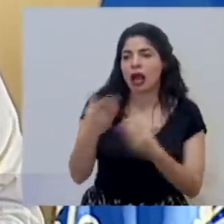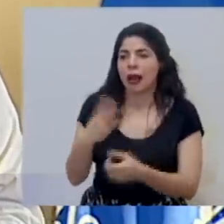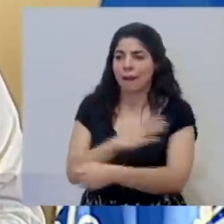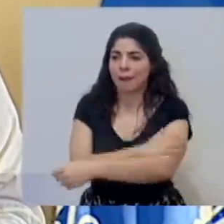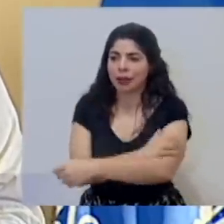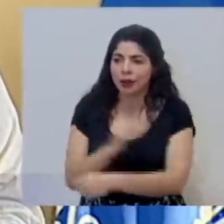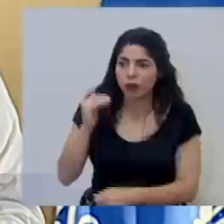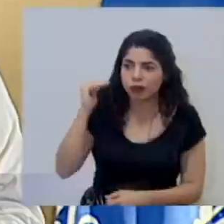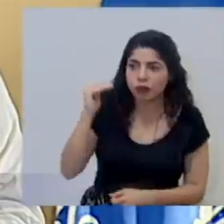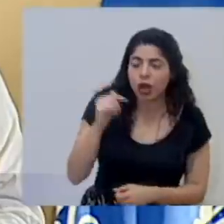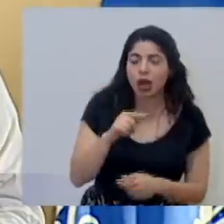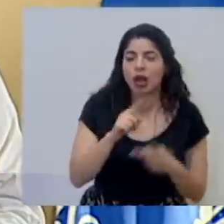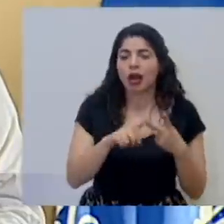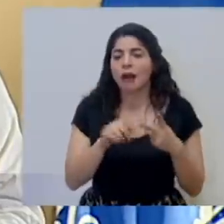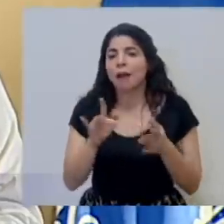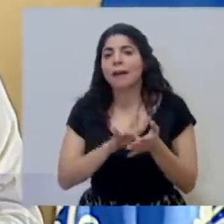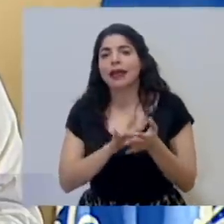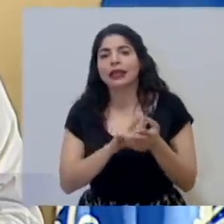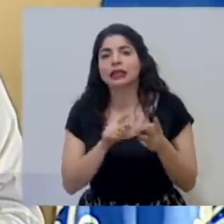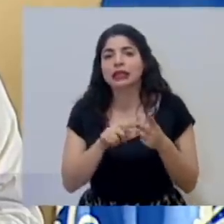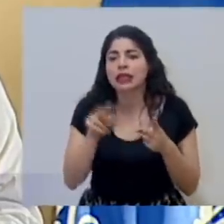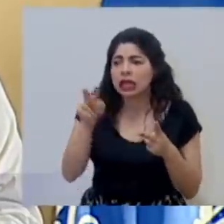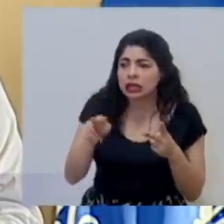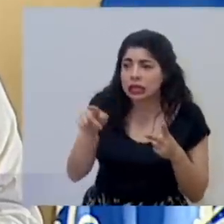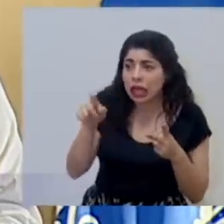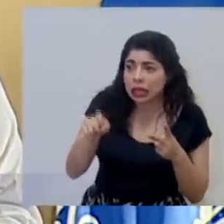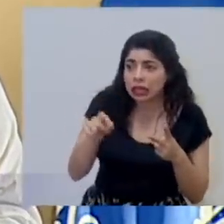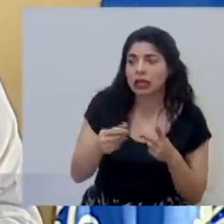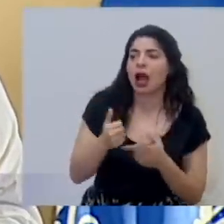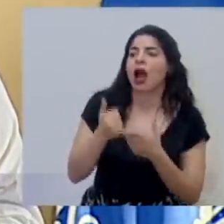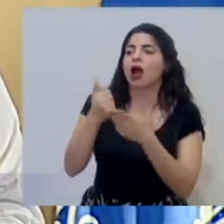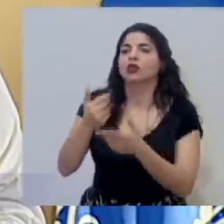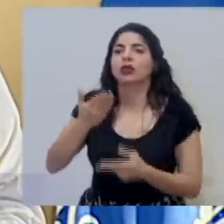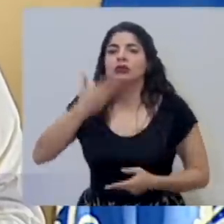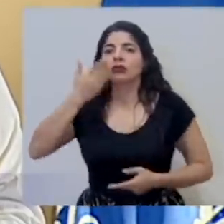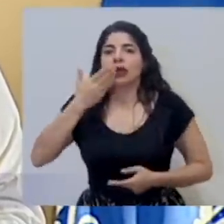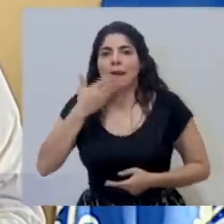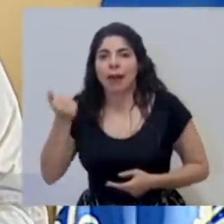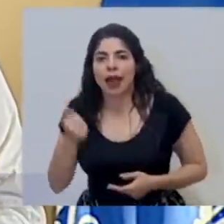arterial, medicamentos que permiten que las personas respiren mejor,